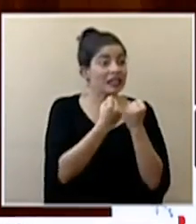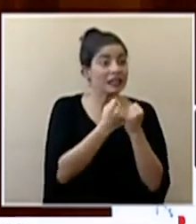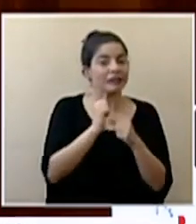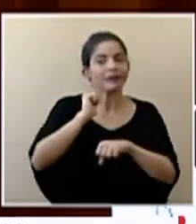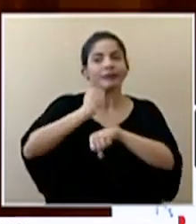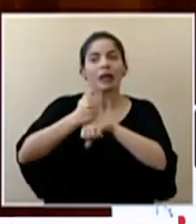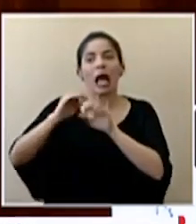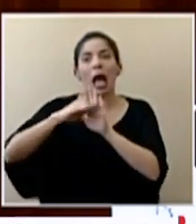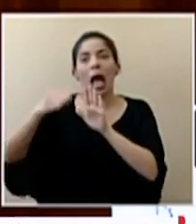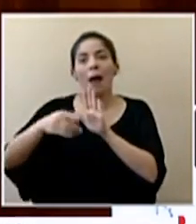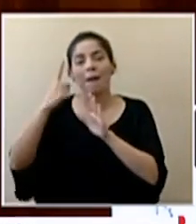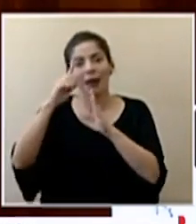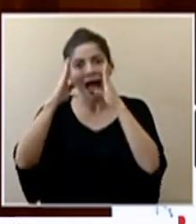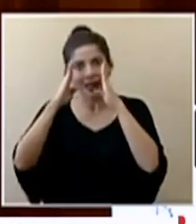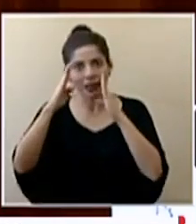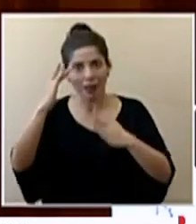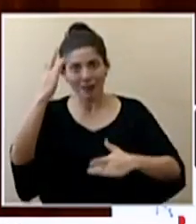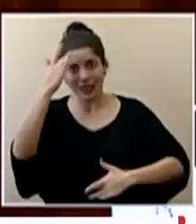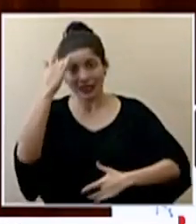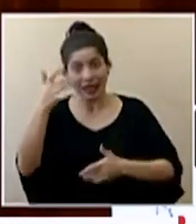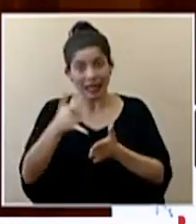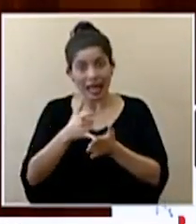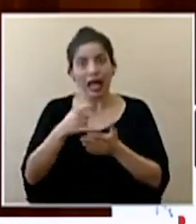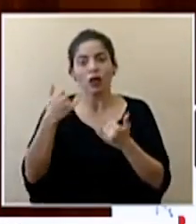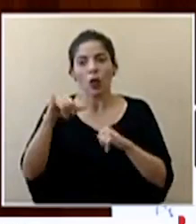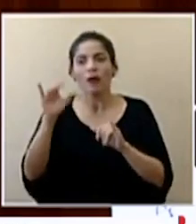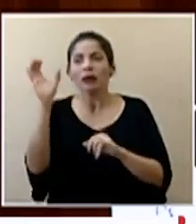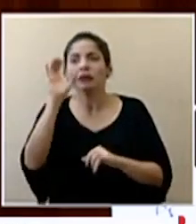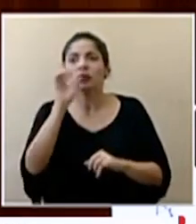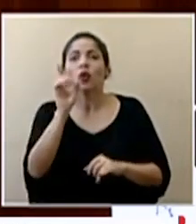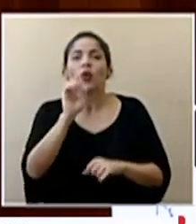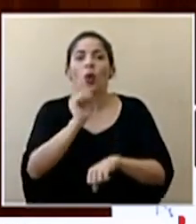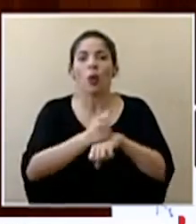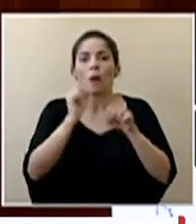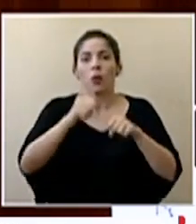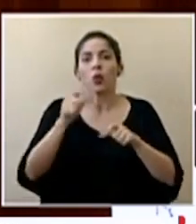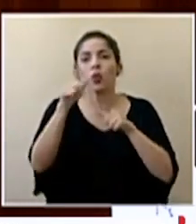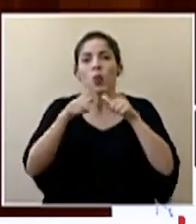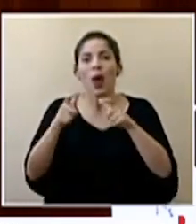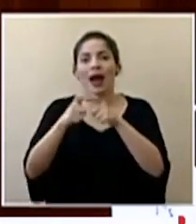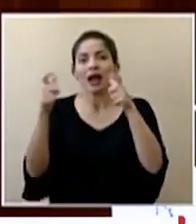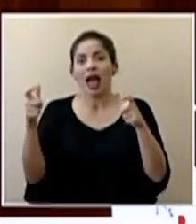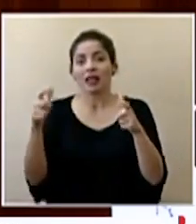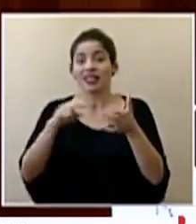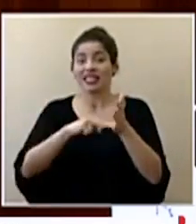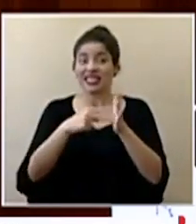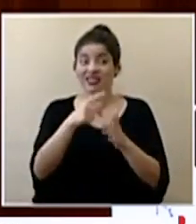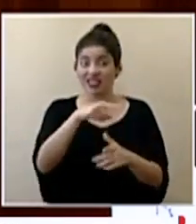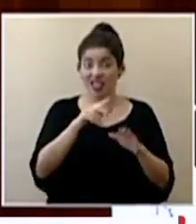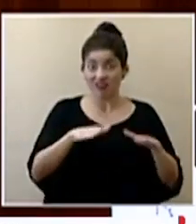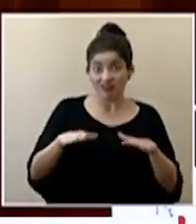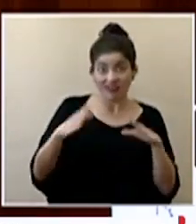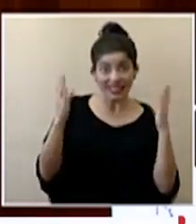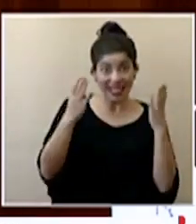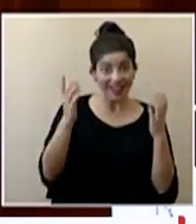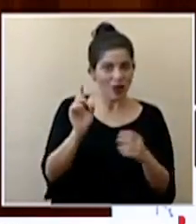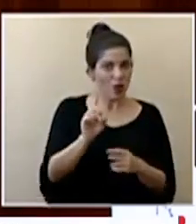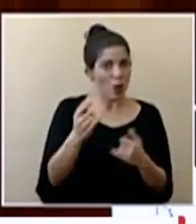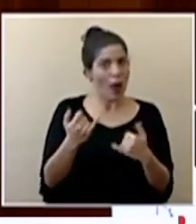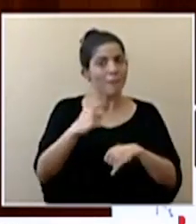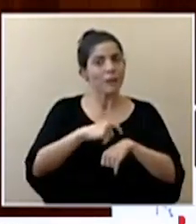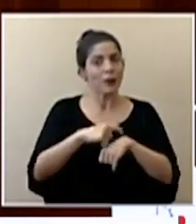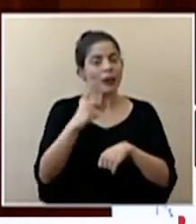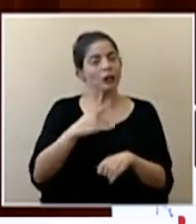para atención de pacientes especialmente críticos así que insisto no es momento para relajarse ni para celebrar es un momento para